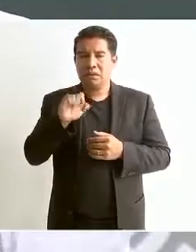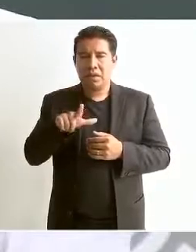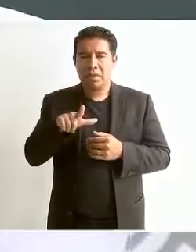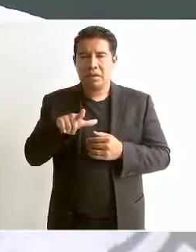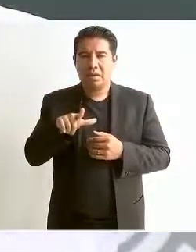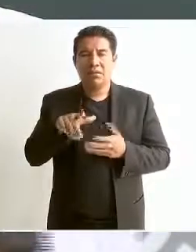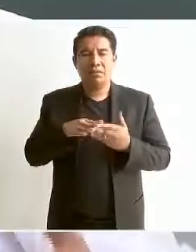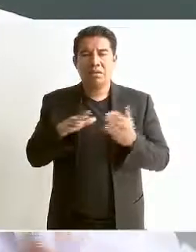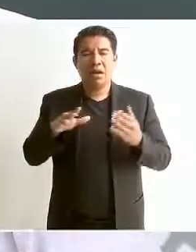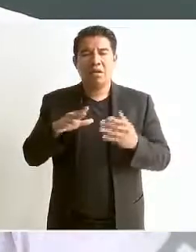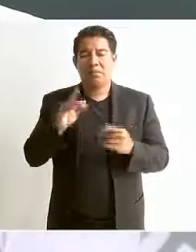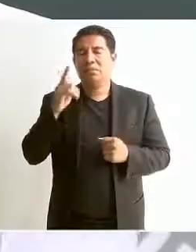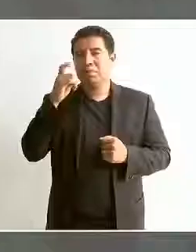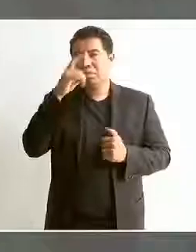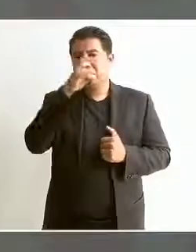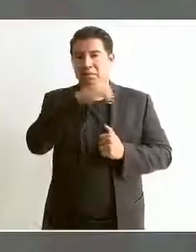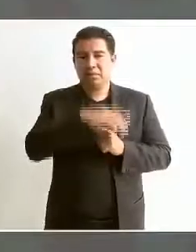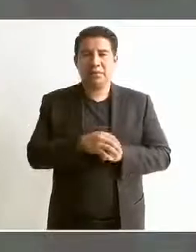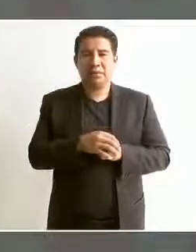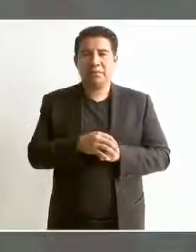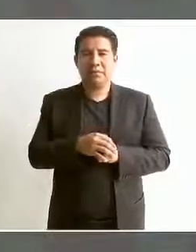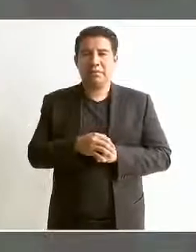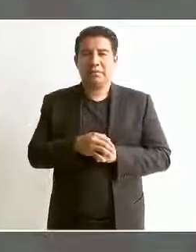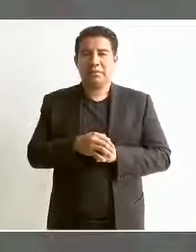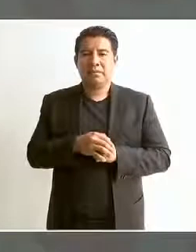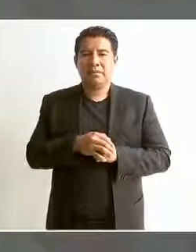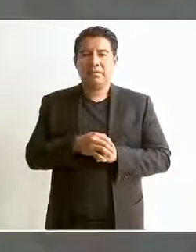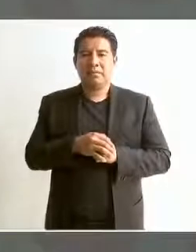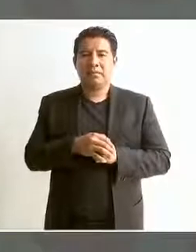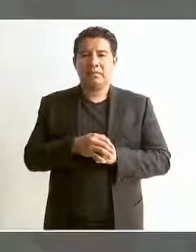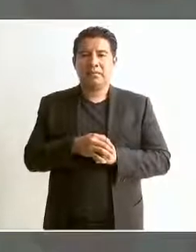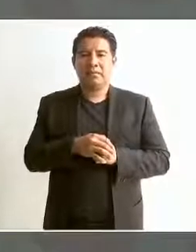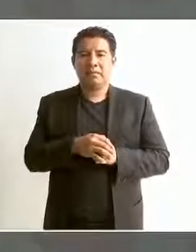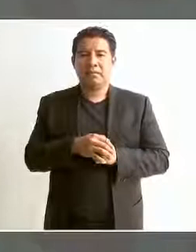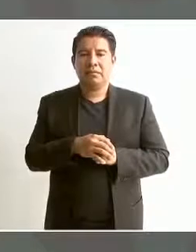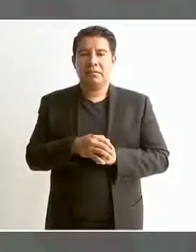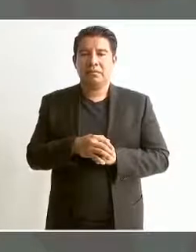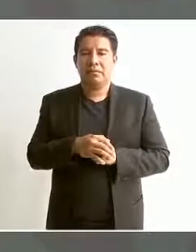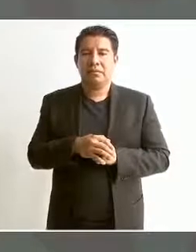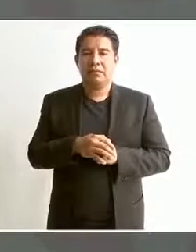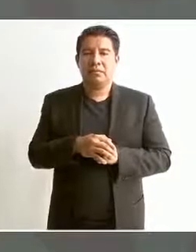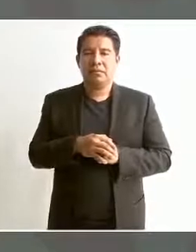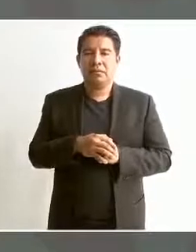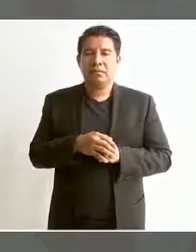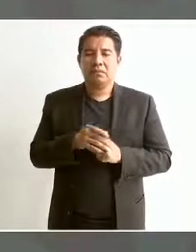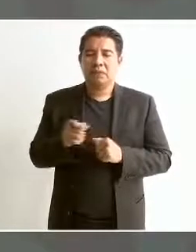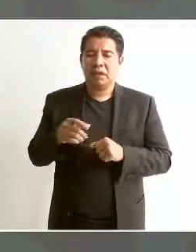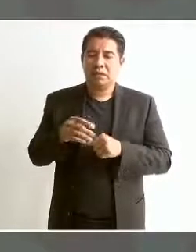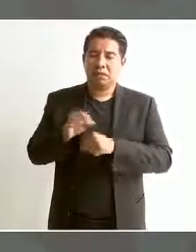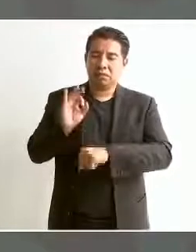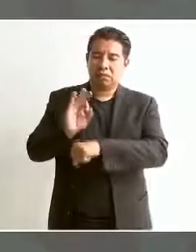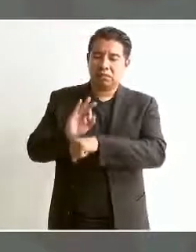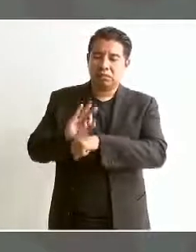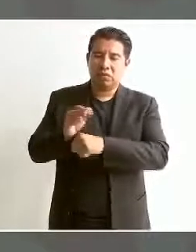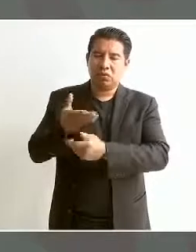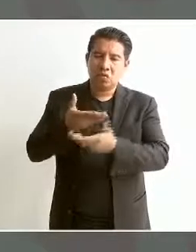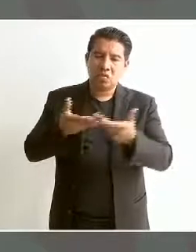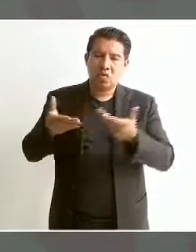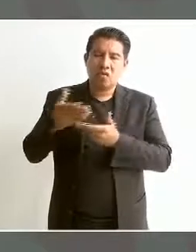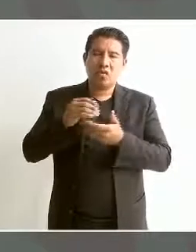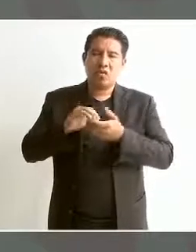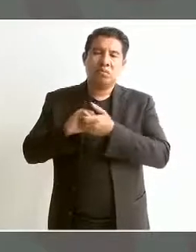ya es muy difícil de garantizar una convivencia en armonía.